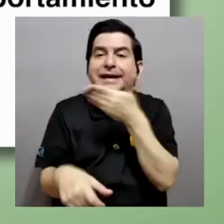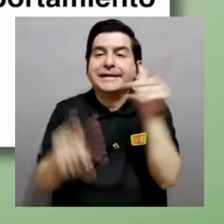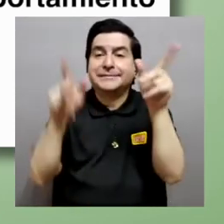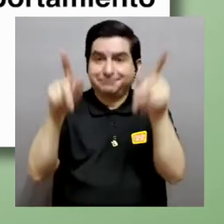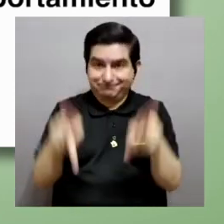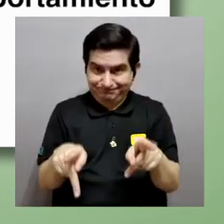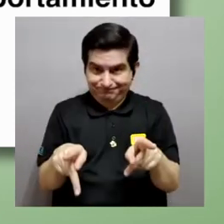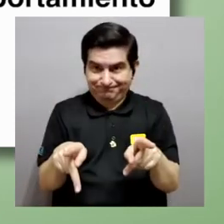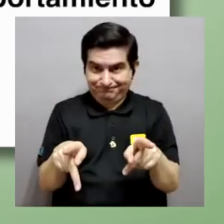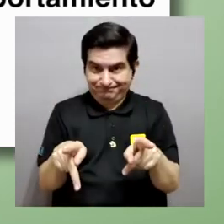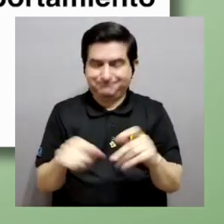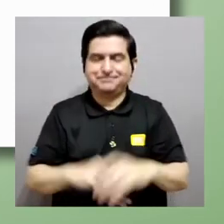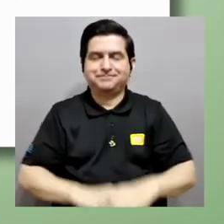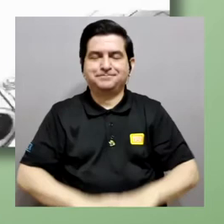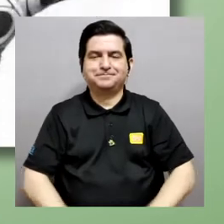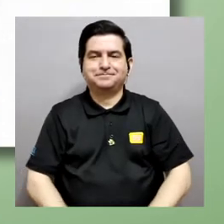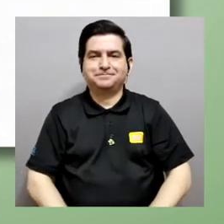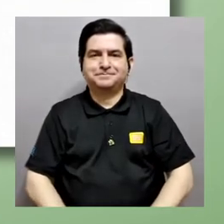con las personas.